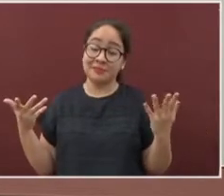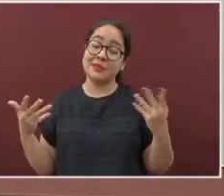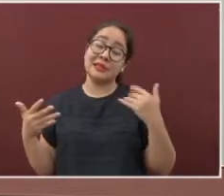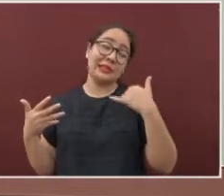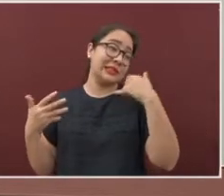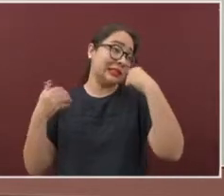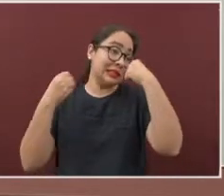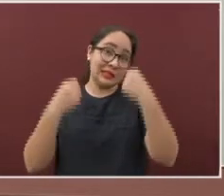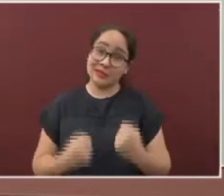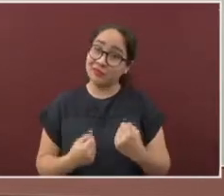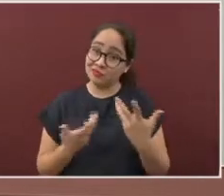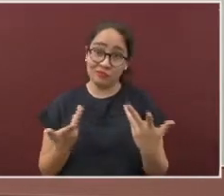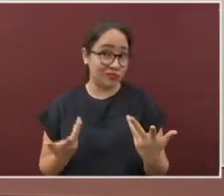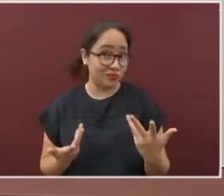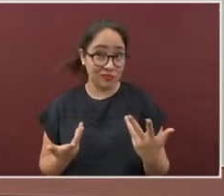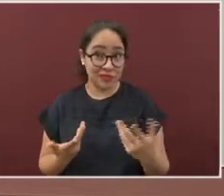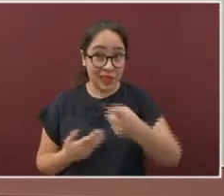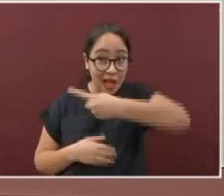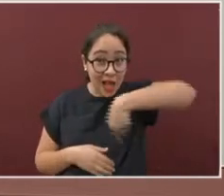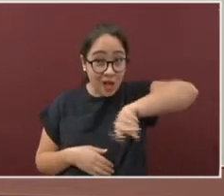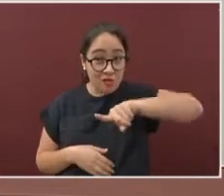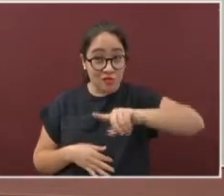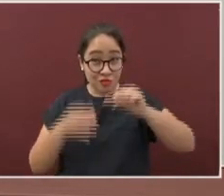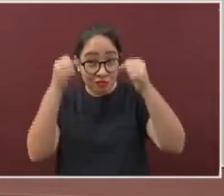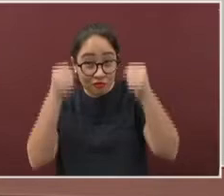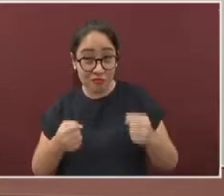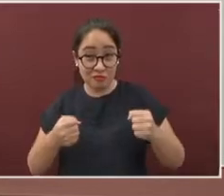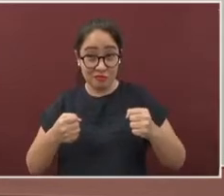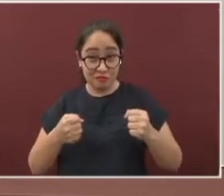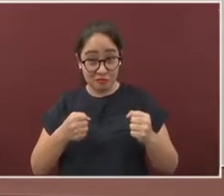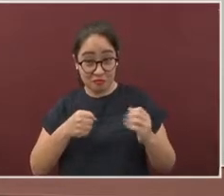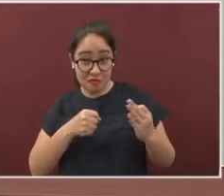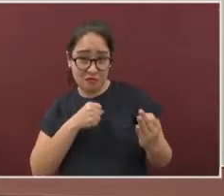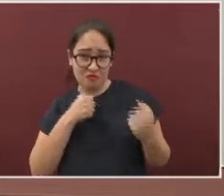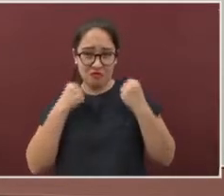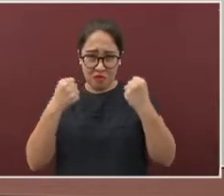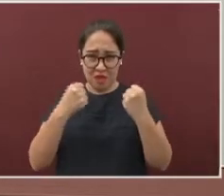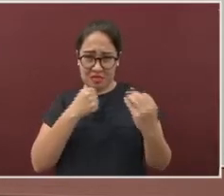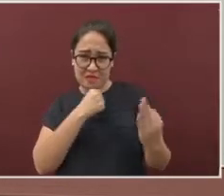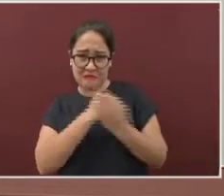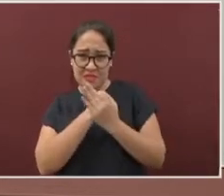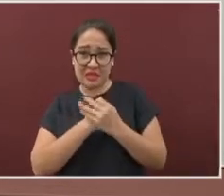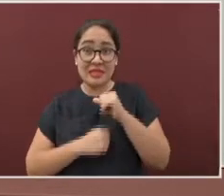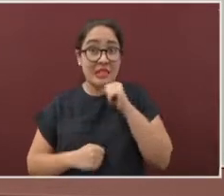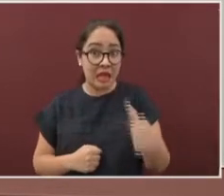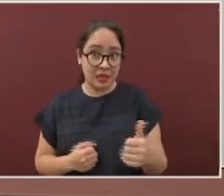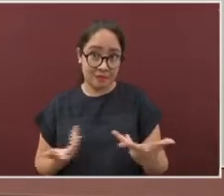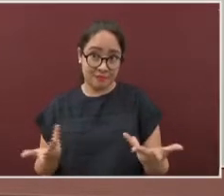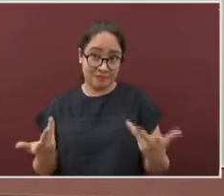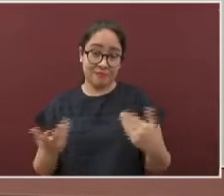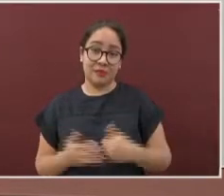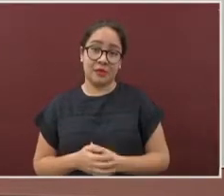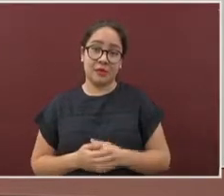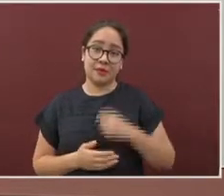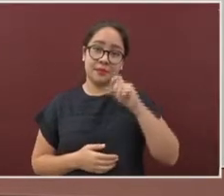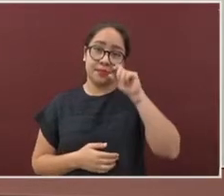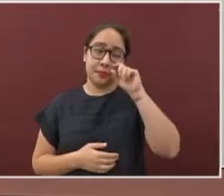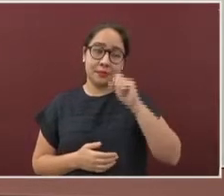no tengan la misma respuesta. El otro escenario es que los síntomas